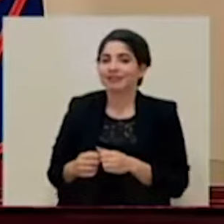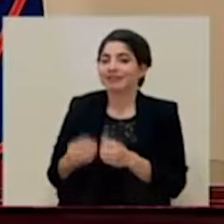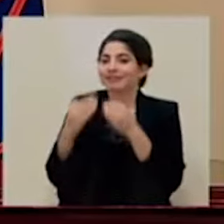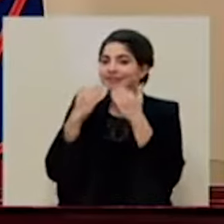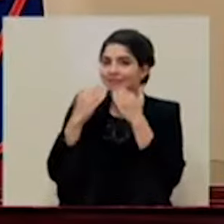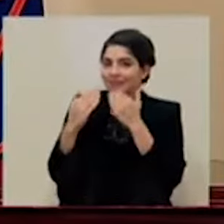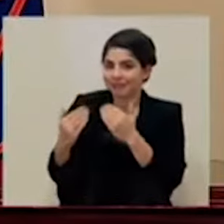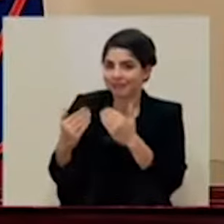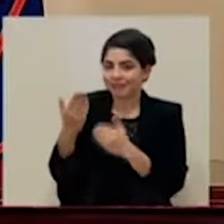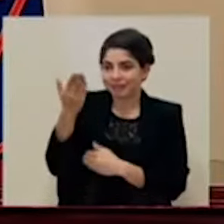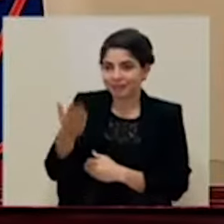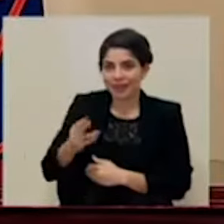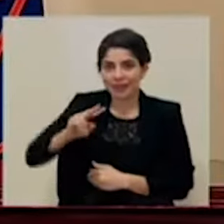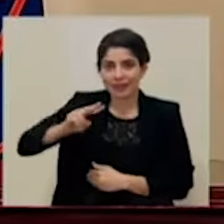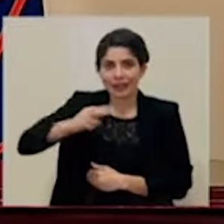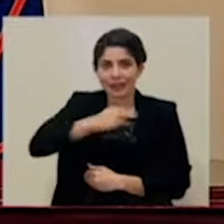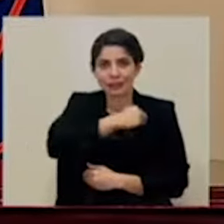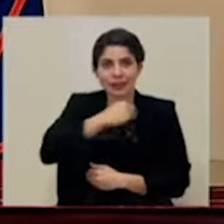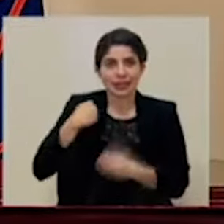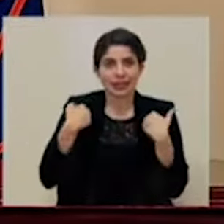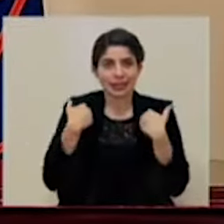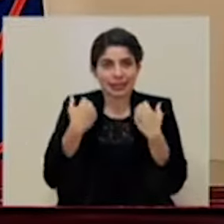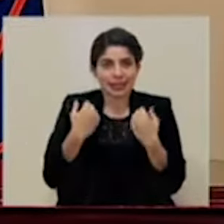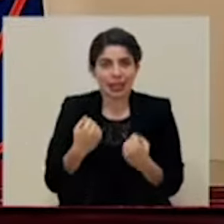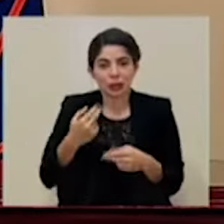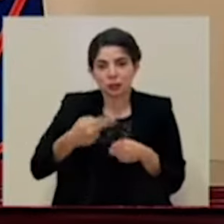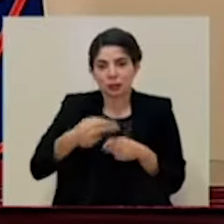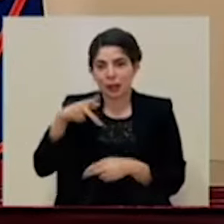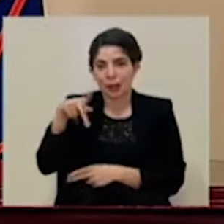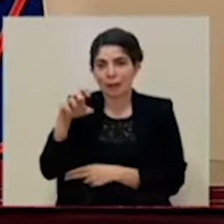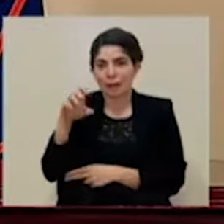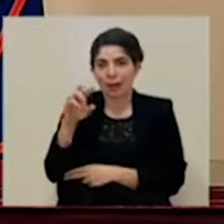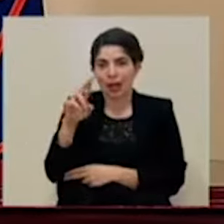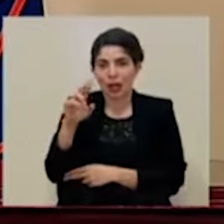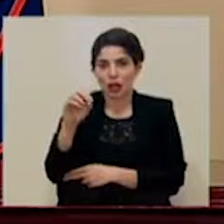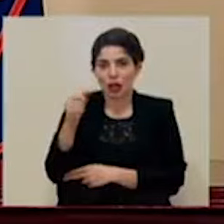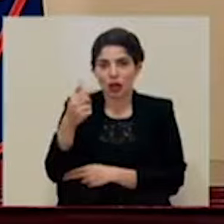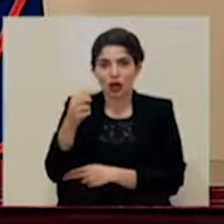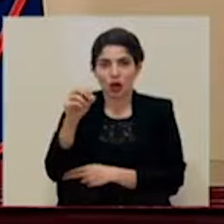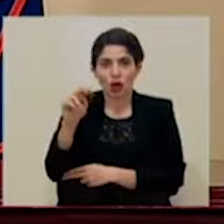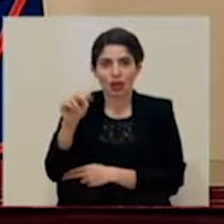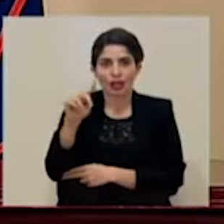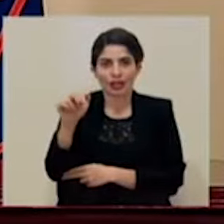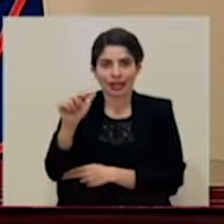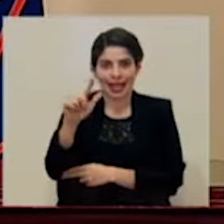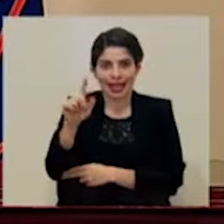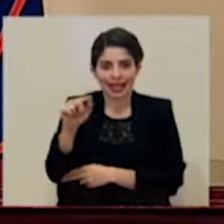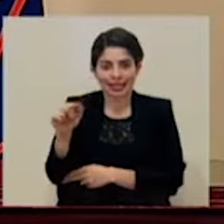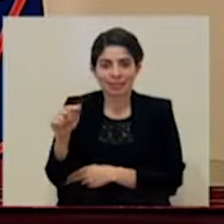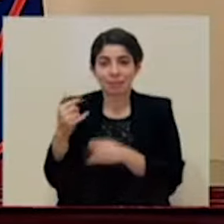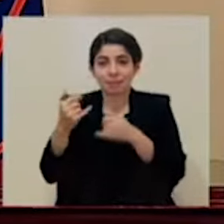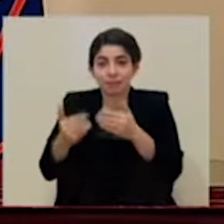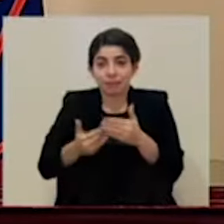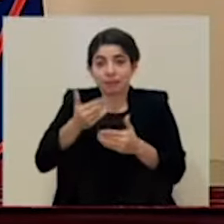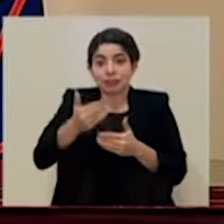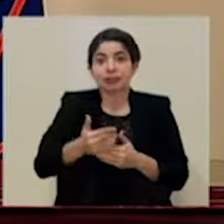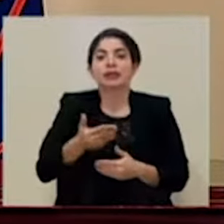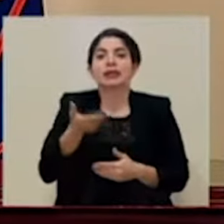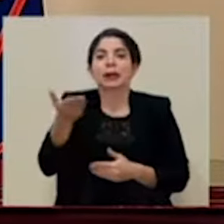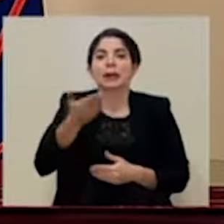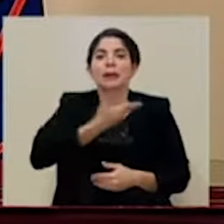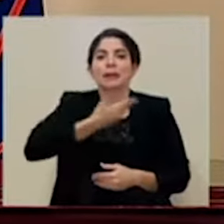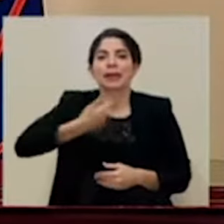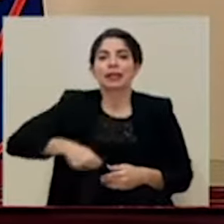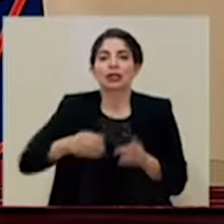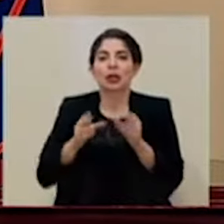Agradecemos al viceministro de salud, al señor Pedro González. De inmediato escucharemos al presidente de la Comisión